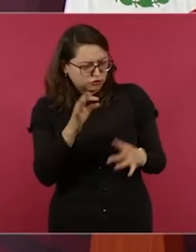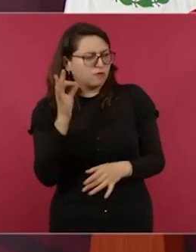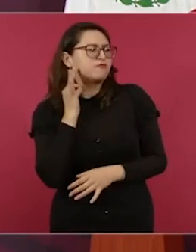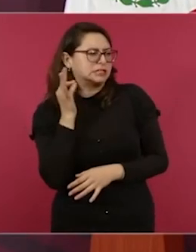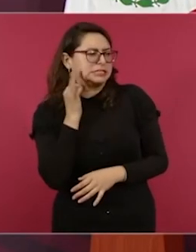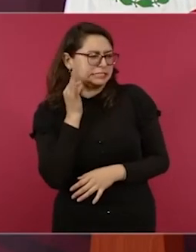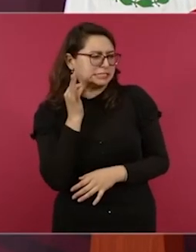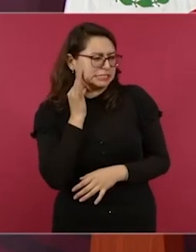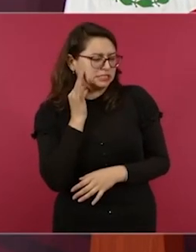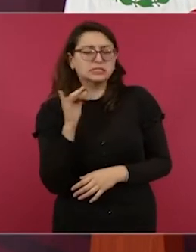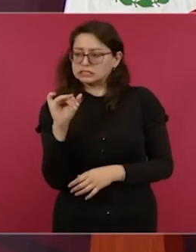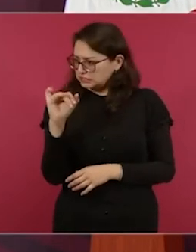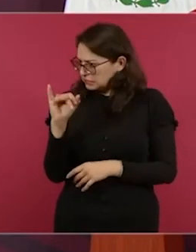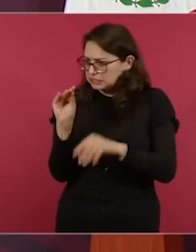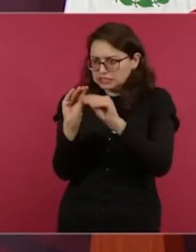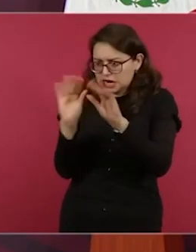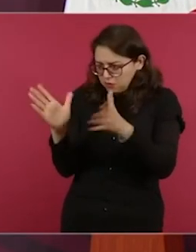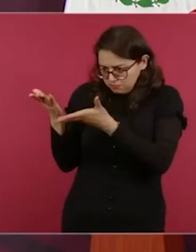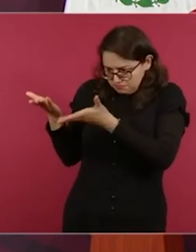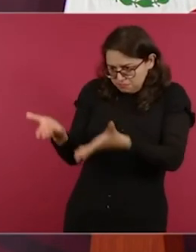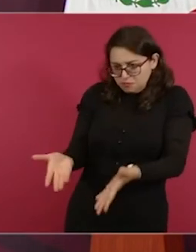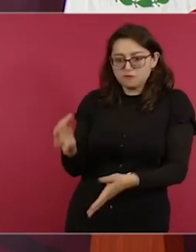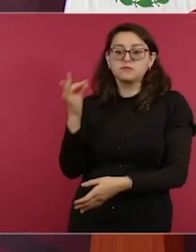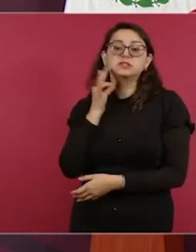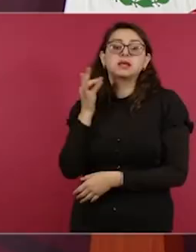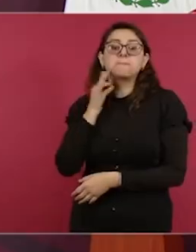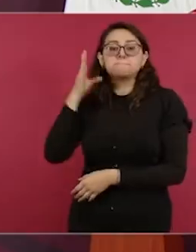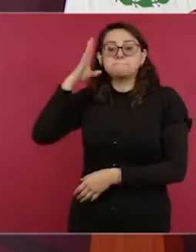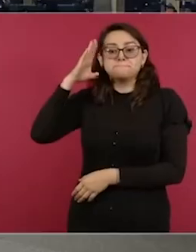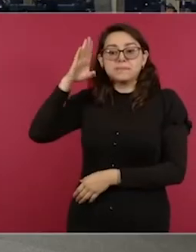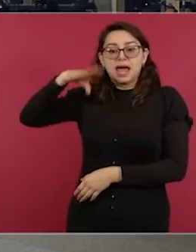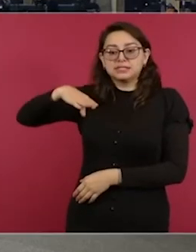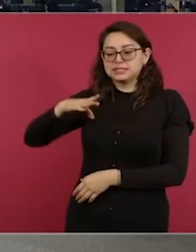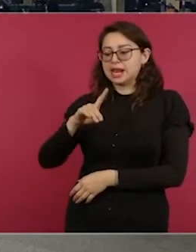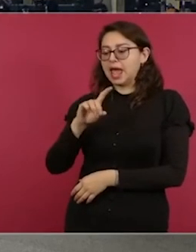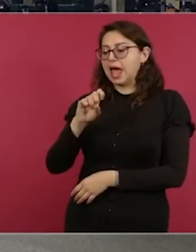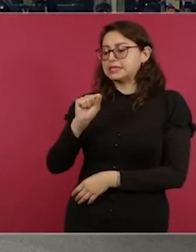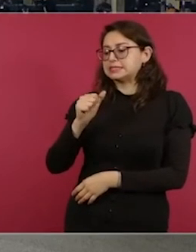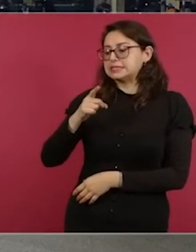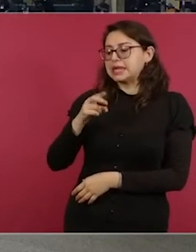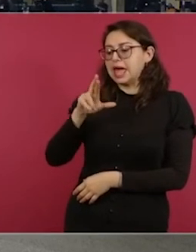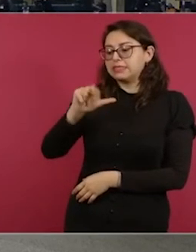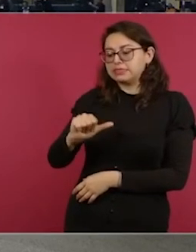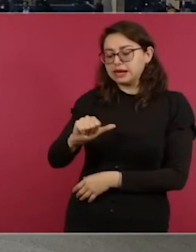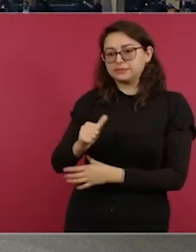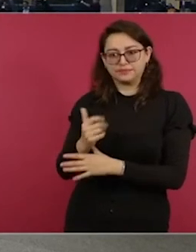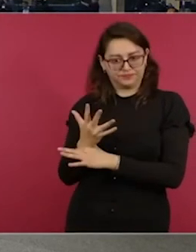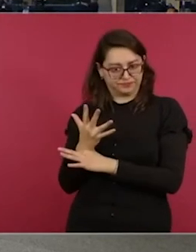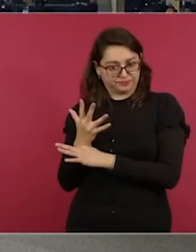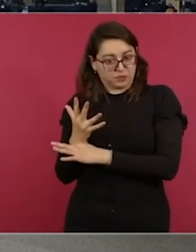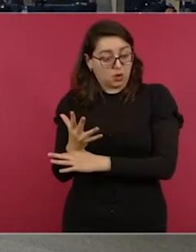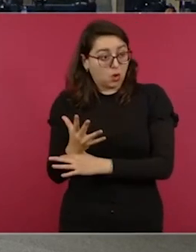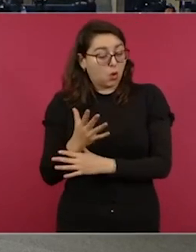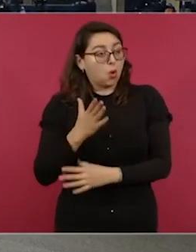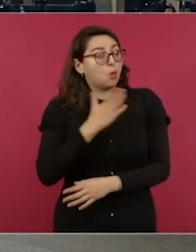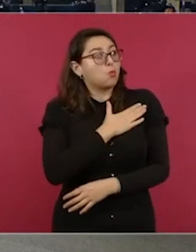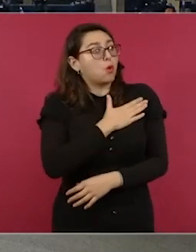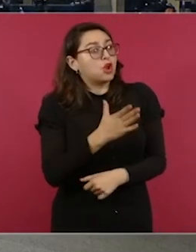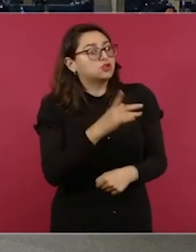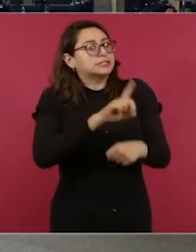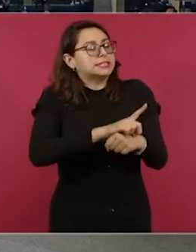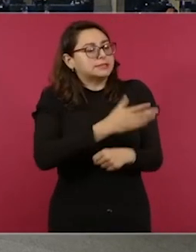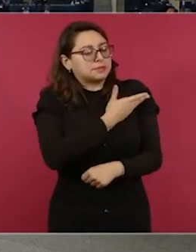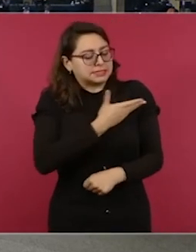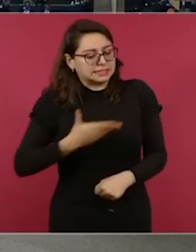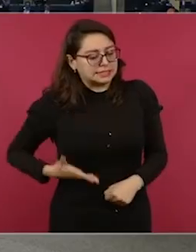Sí, claro que sí, presidente. Adelante, maestra Sandra Luz. Bueno, sí, señor presidente, con su permiso.